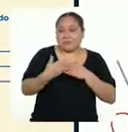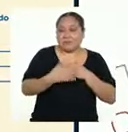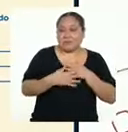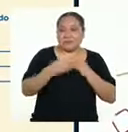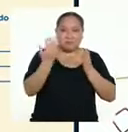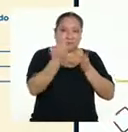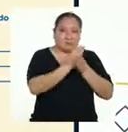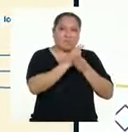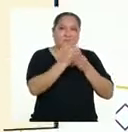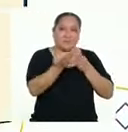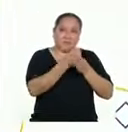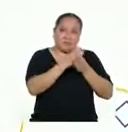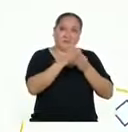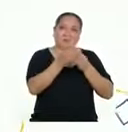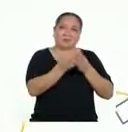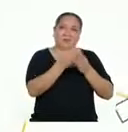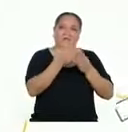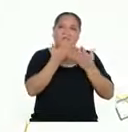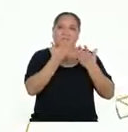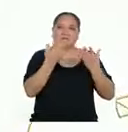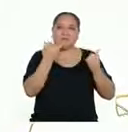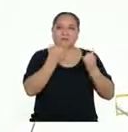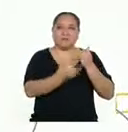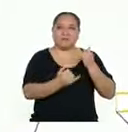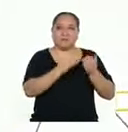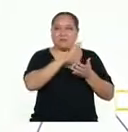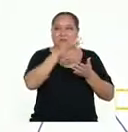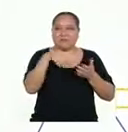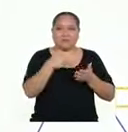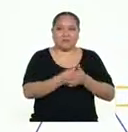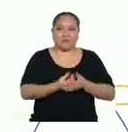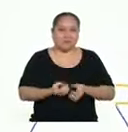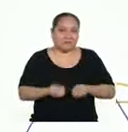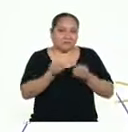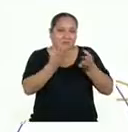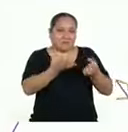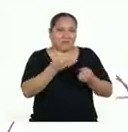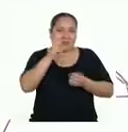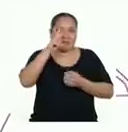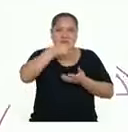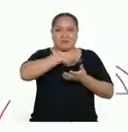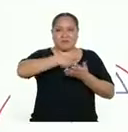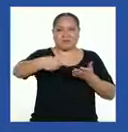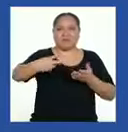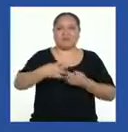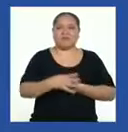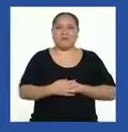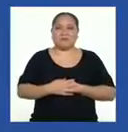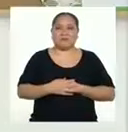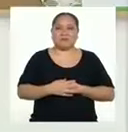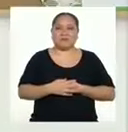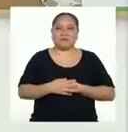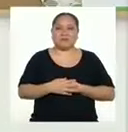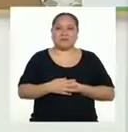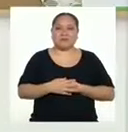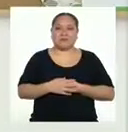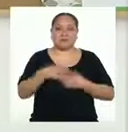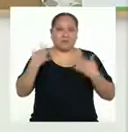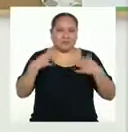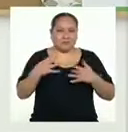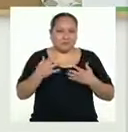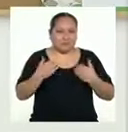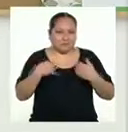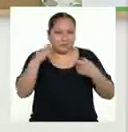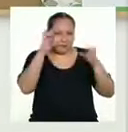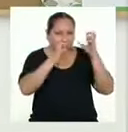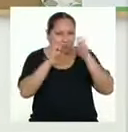tengamos en la cartilla los productos finales que todas las áreas nos han propuesto para estas dos semanas. ¿Ha llegado alguna